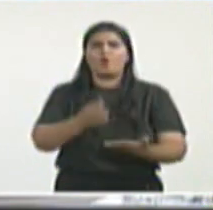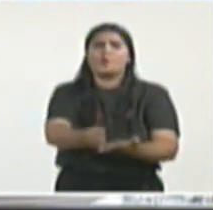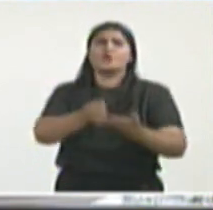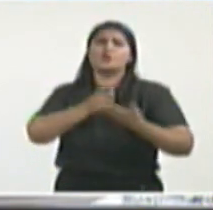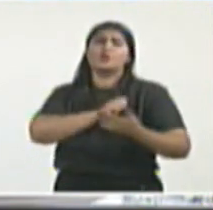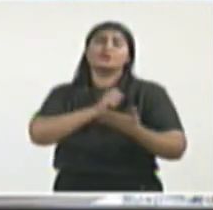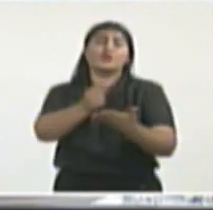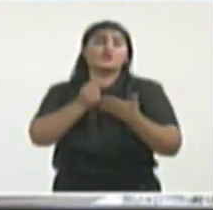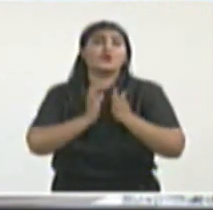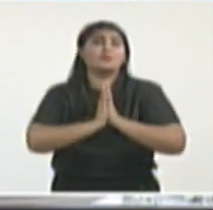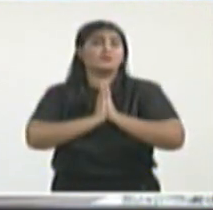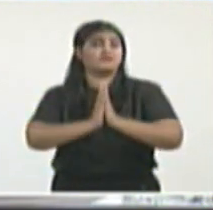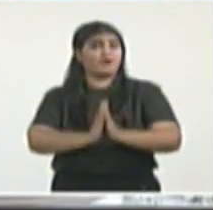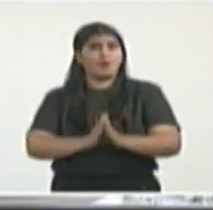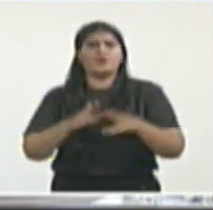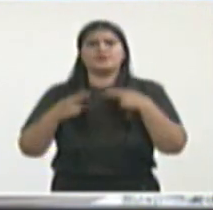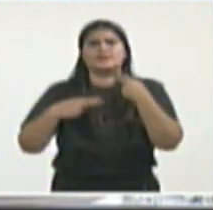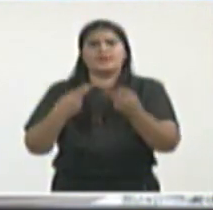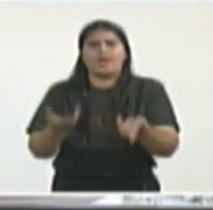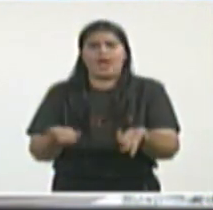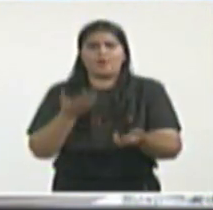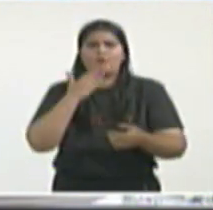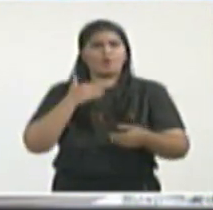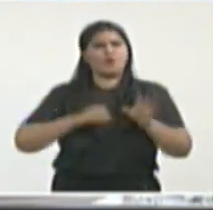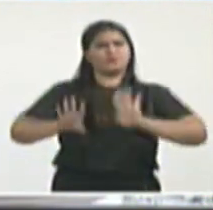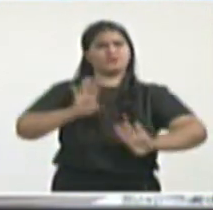residentes en el exterior.